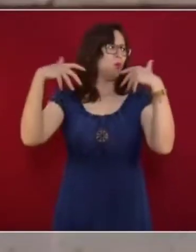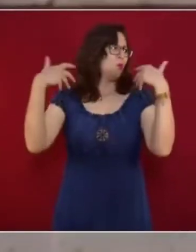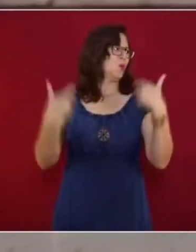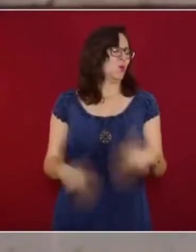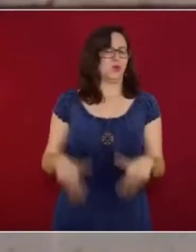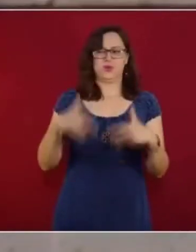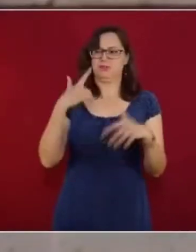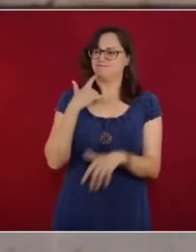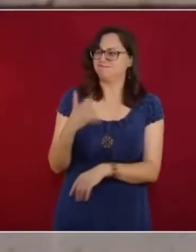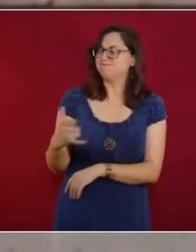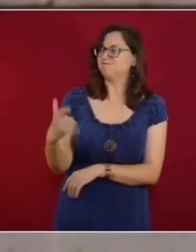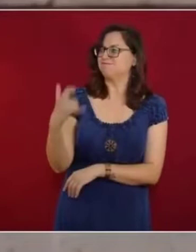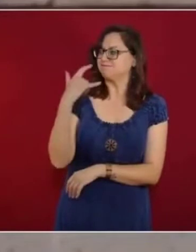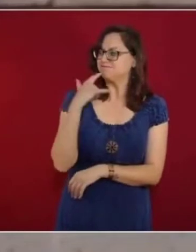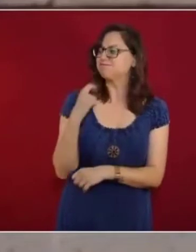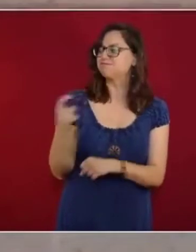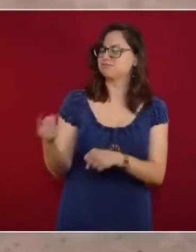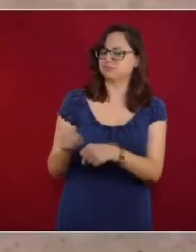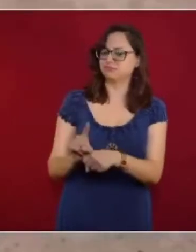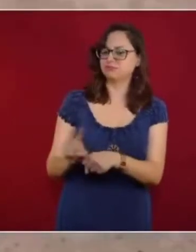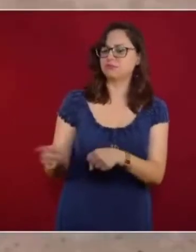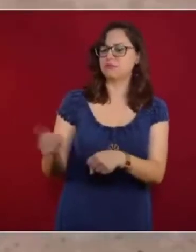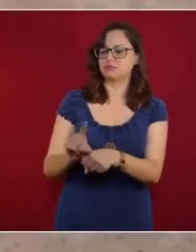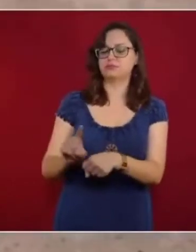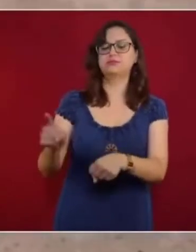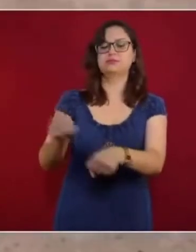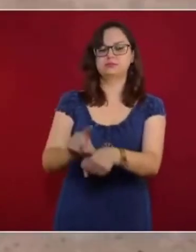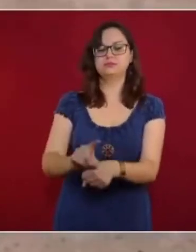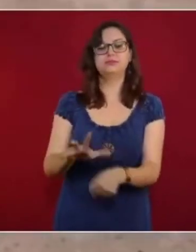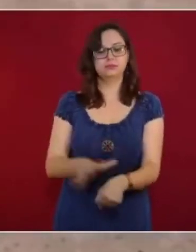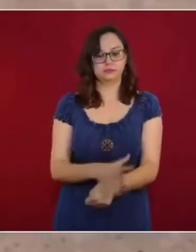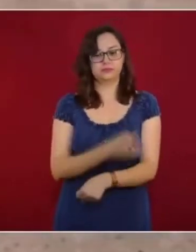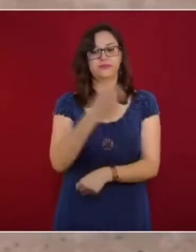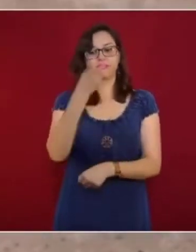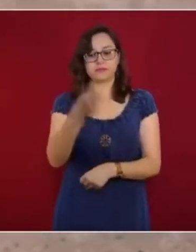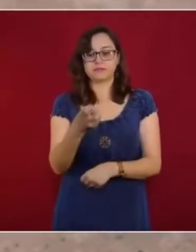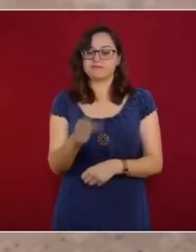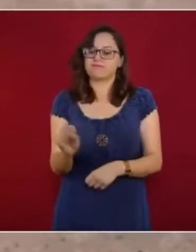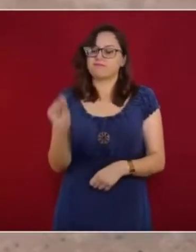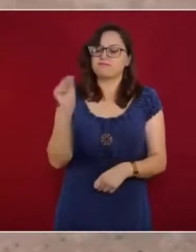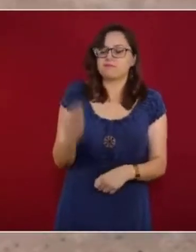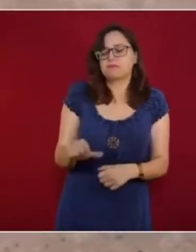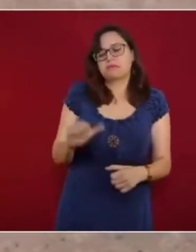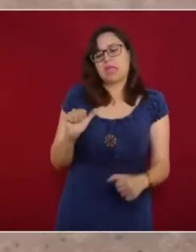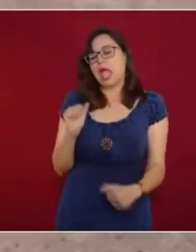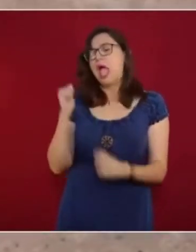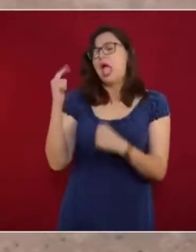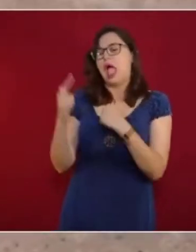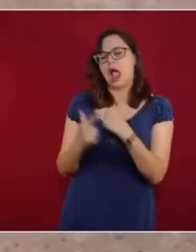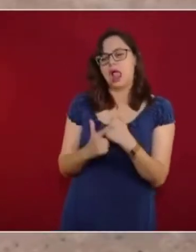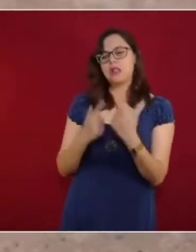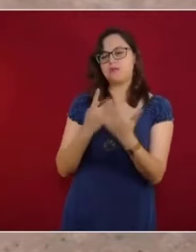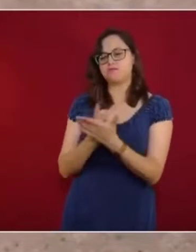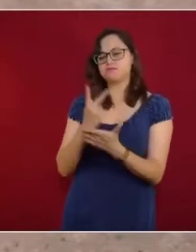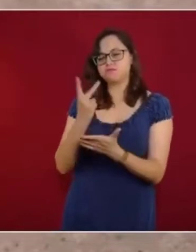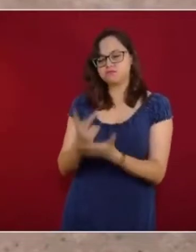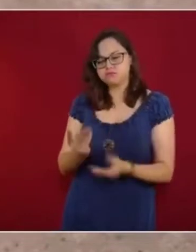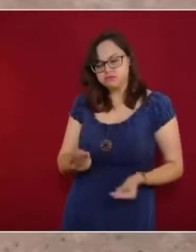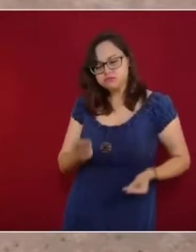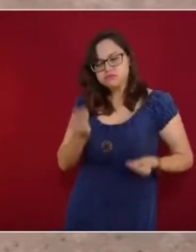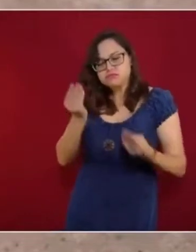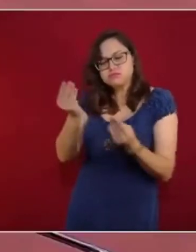valor de su esfuerzo diario, y es por eso que hoy retribuimos un poco de lo mucho que ustedes, maestros que son